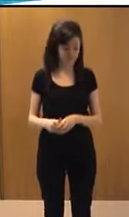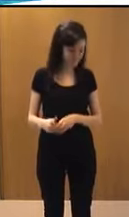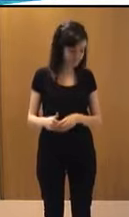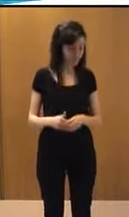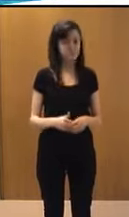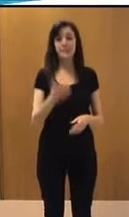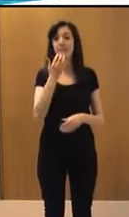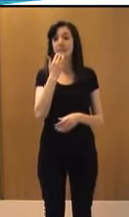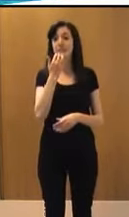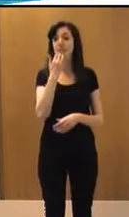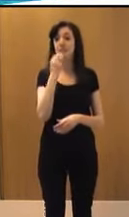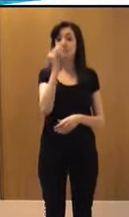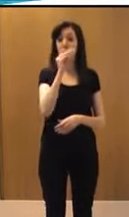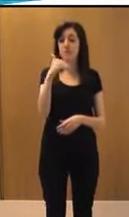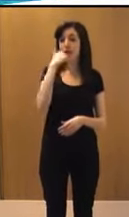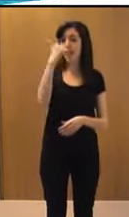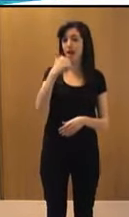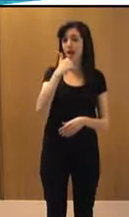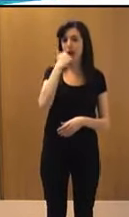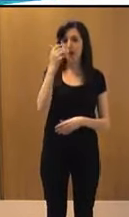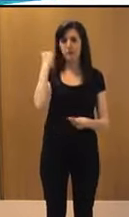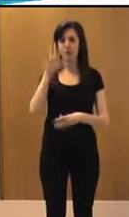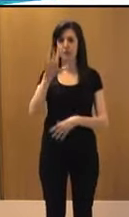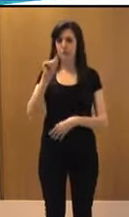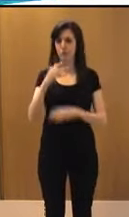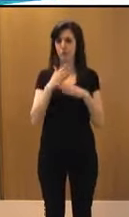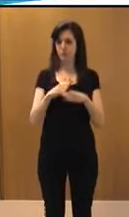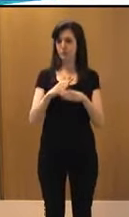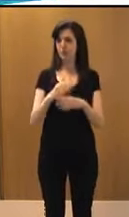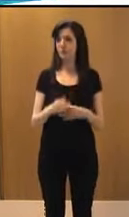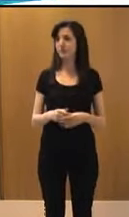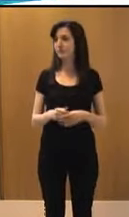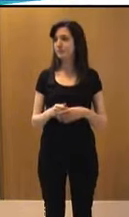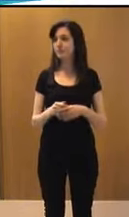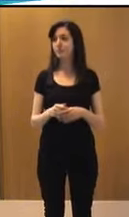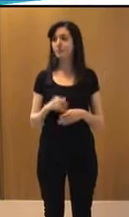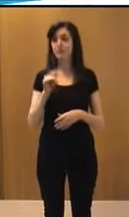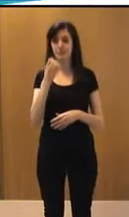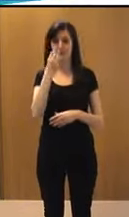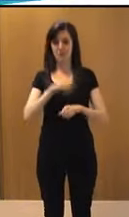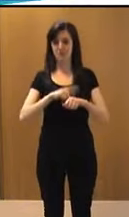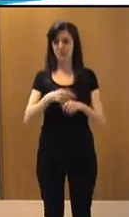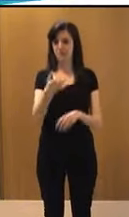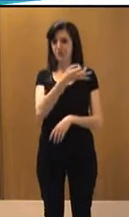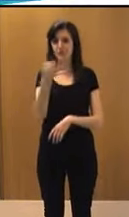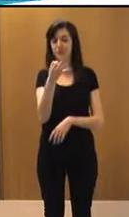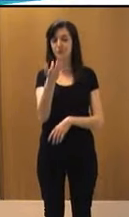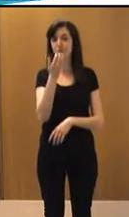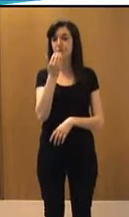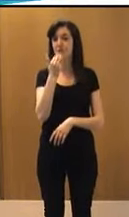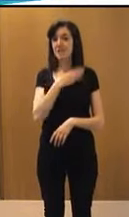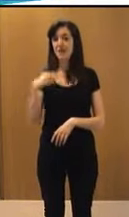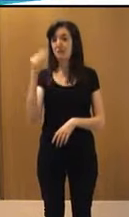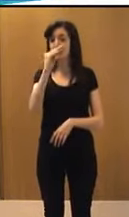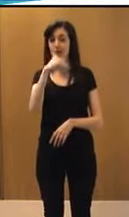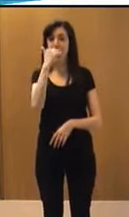Si tenéis alguna pregunta, yo creo que nos sobran como cinco minutillos. Sí, vamos bien, muy bien de tiempo. Entonces, si queréis hacer